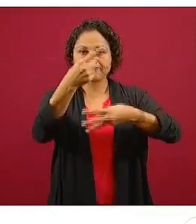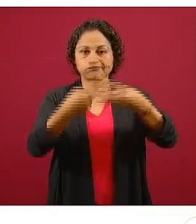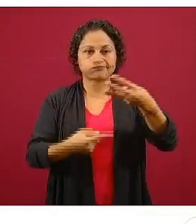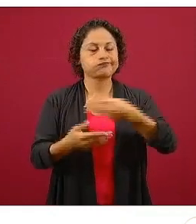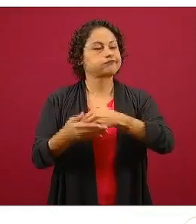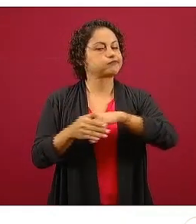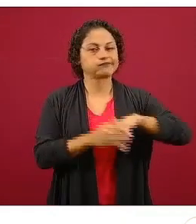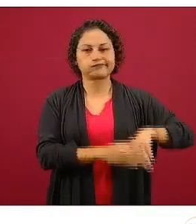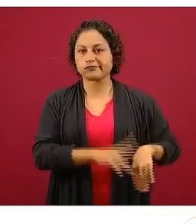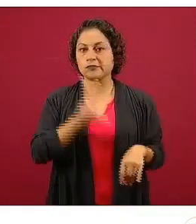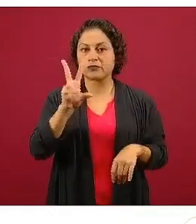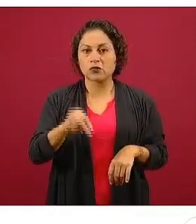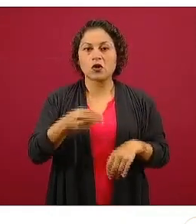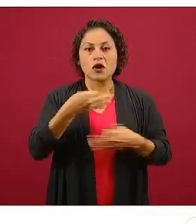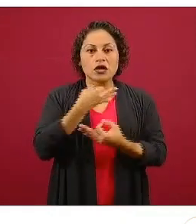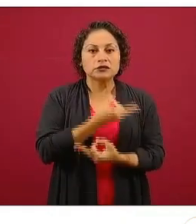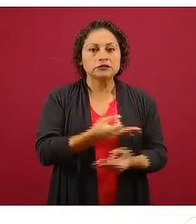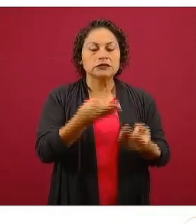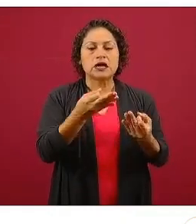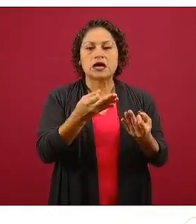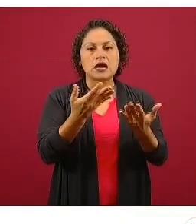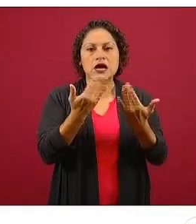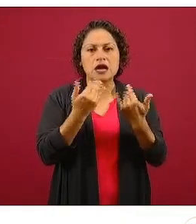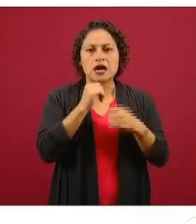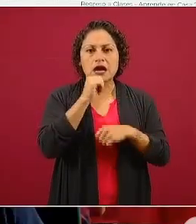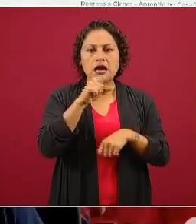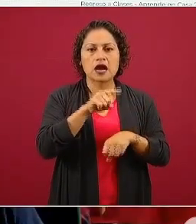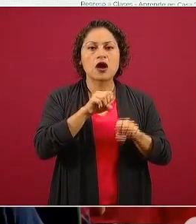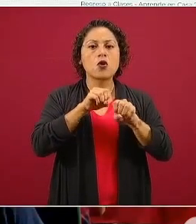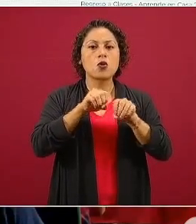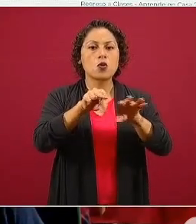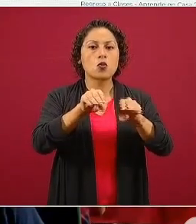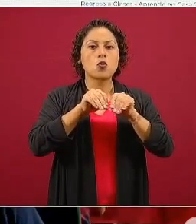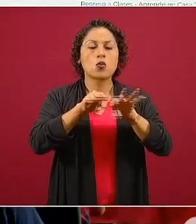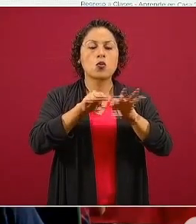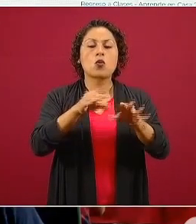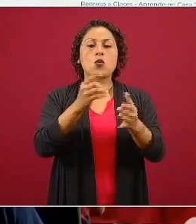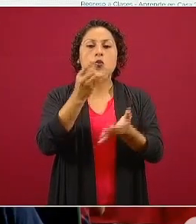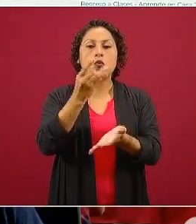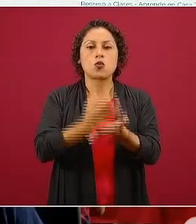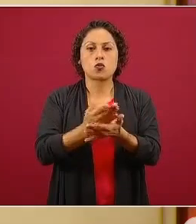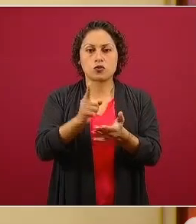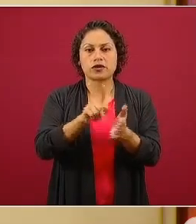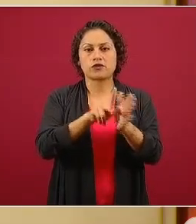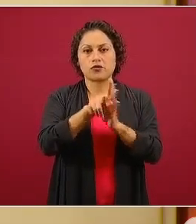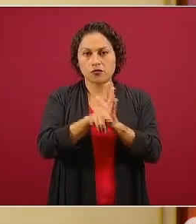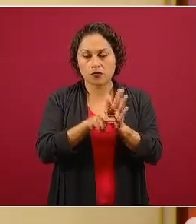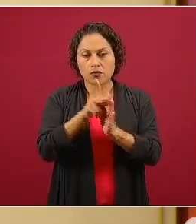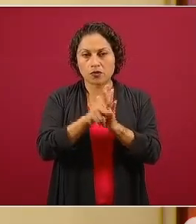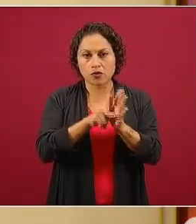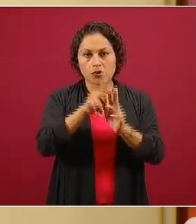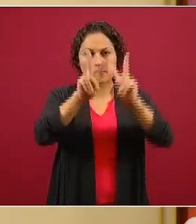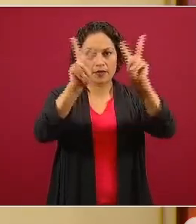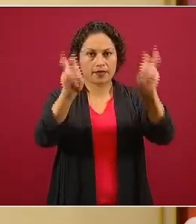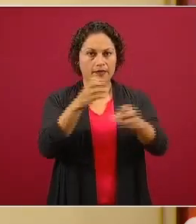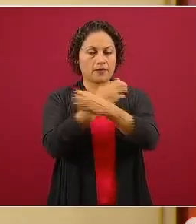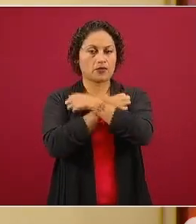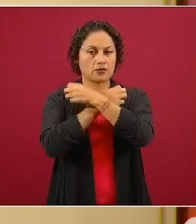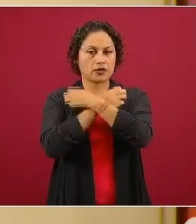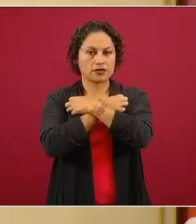señal totalmente limpia, que se va a dedicar el 100% a contenidos educativos. Siguiente.